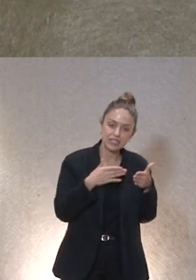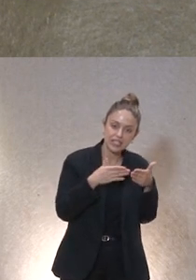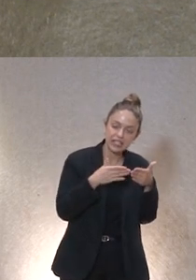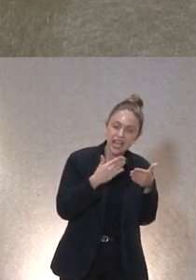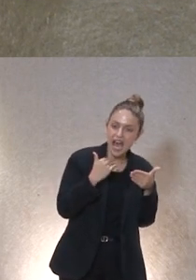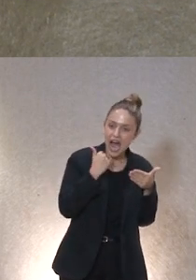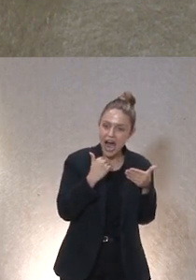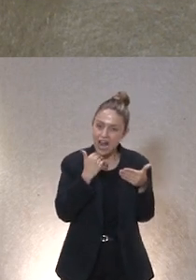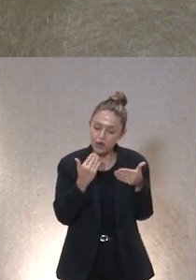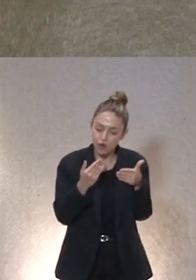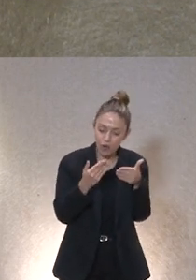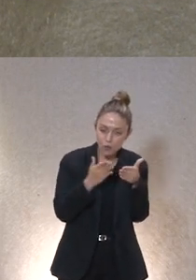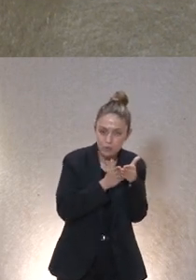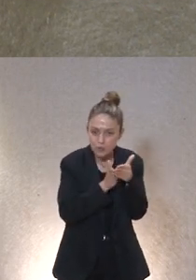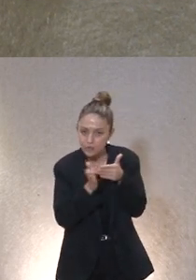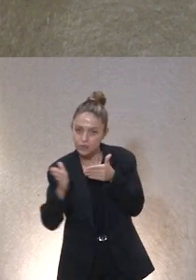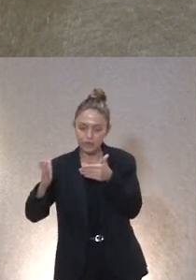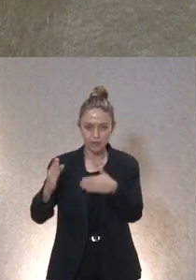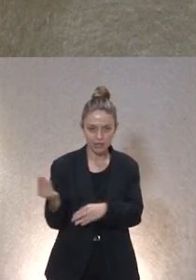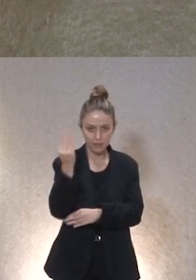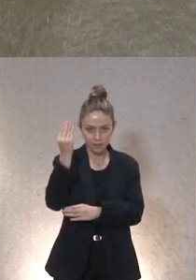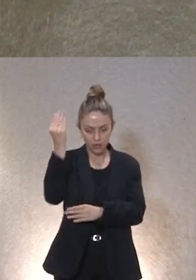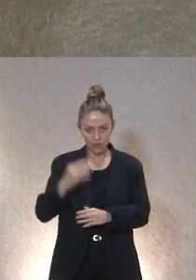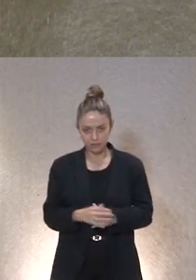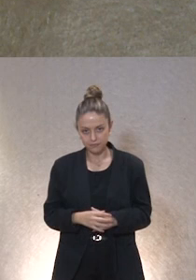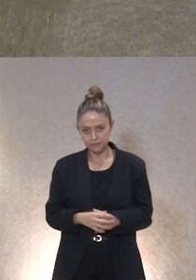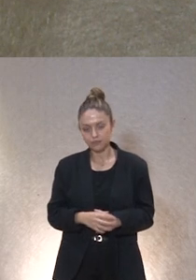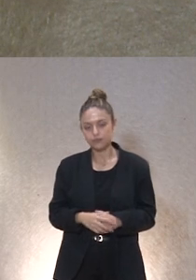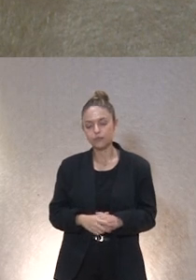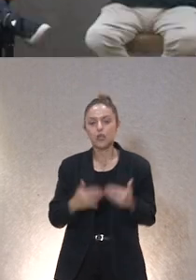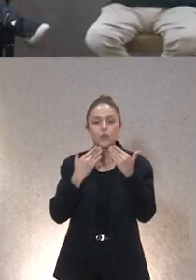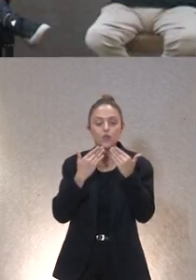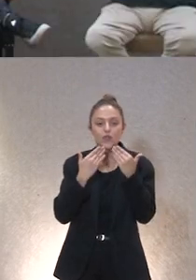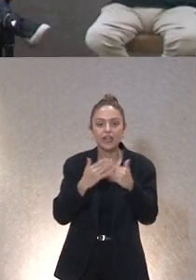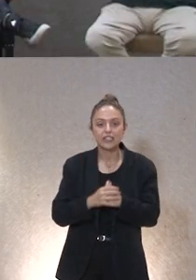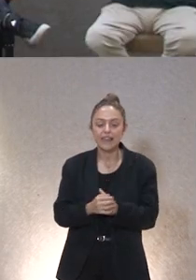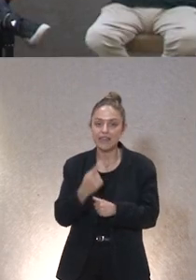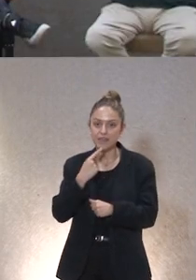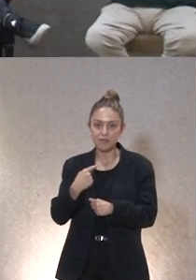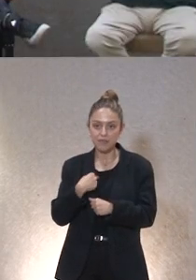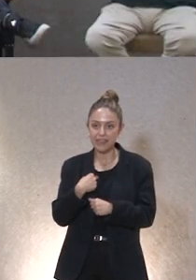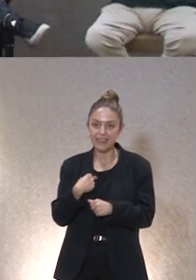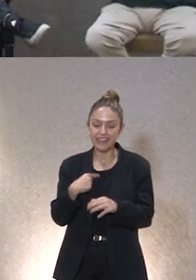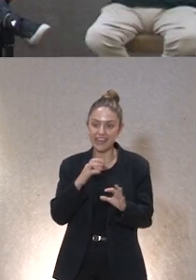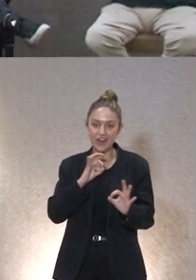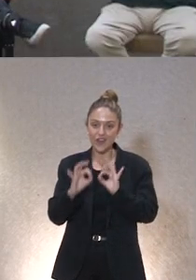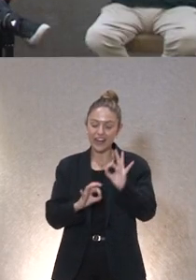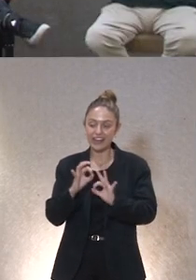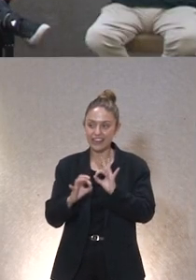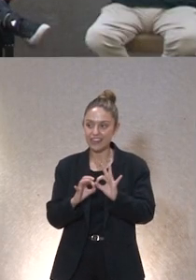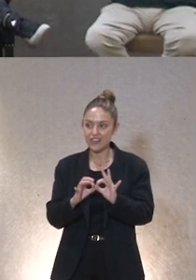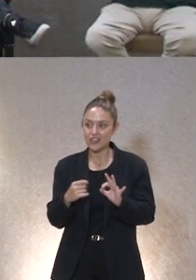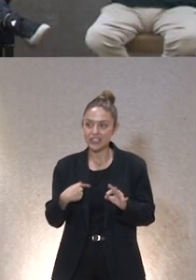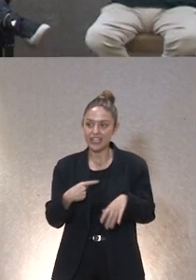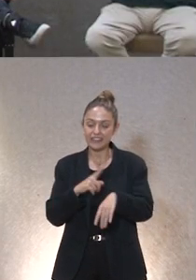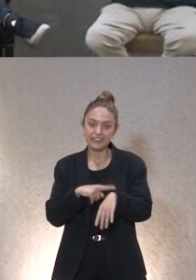poder mejorar ese apoyo muy bien muchas gracias bueno me dicen desde la organización que ya hemos